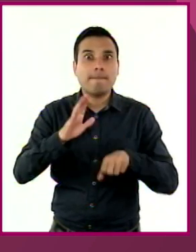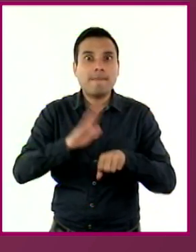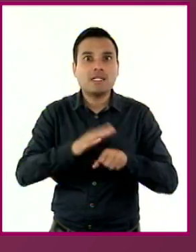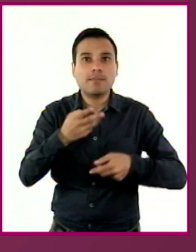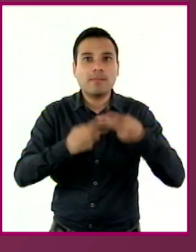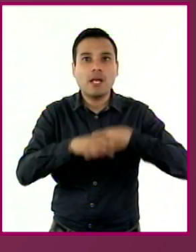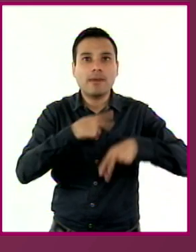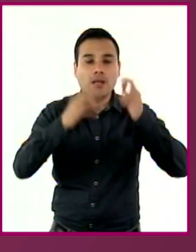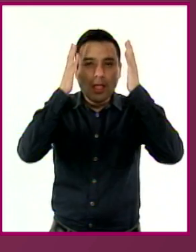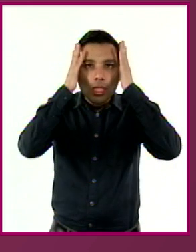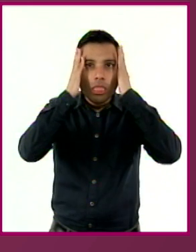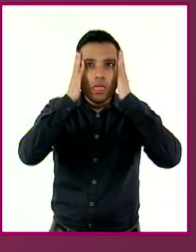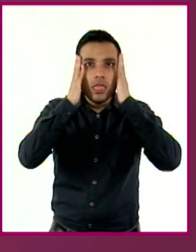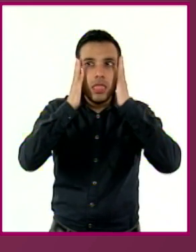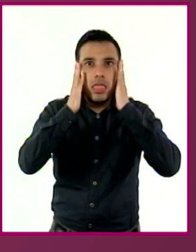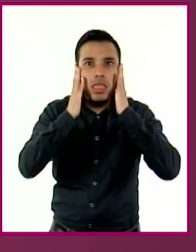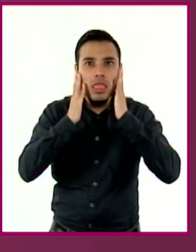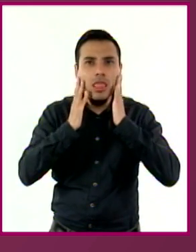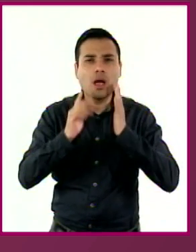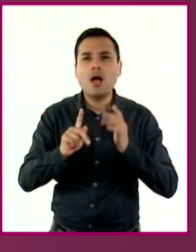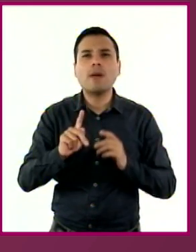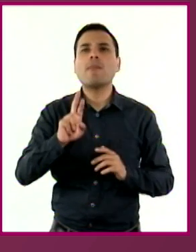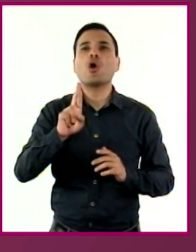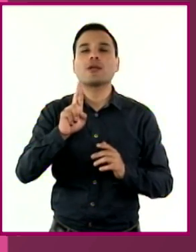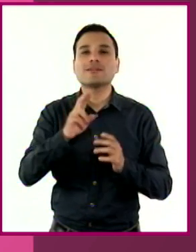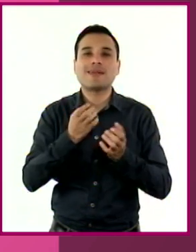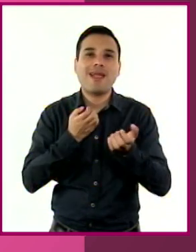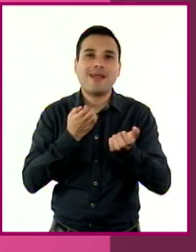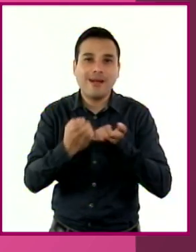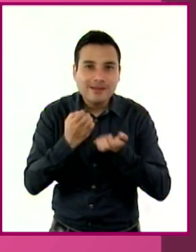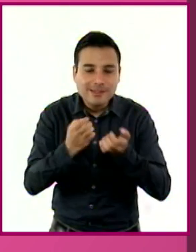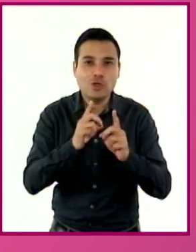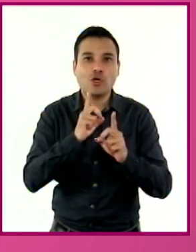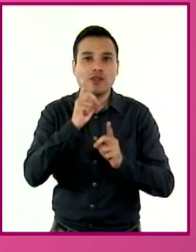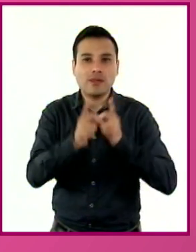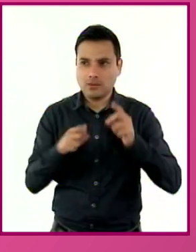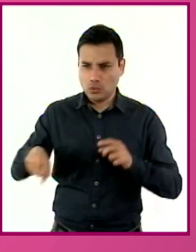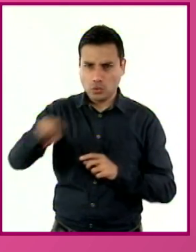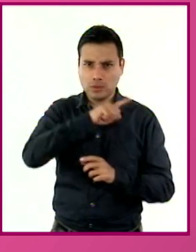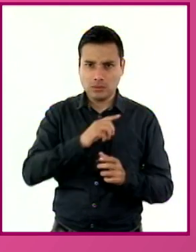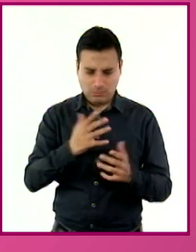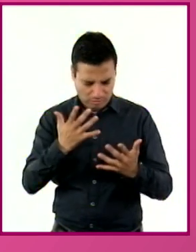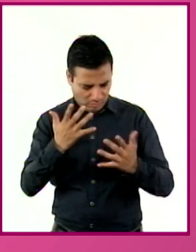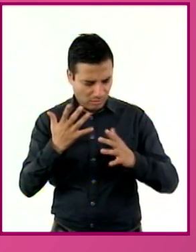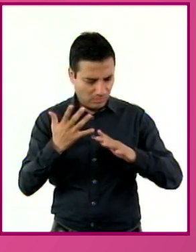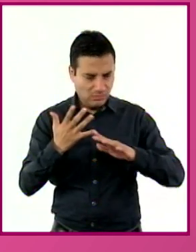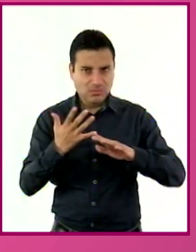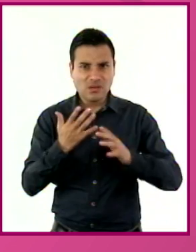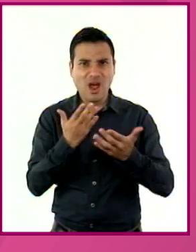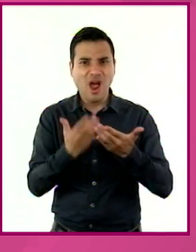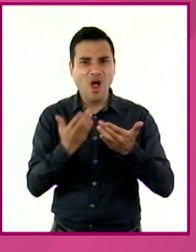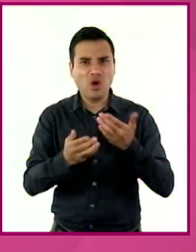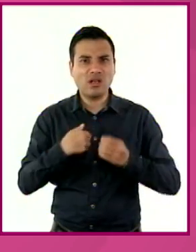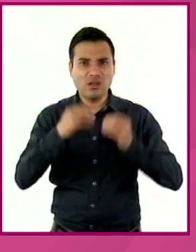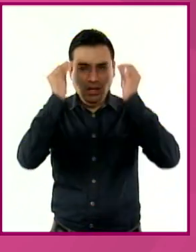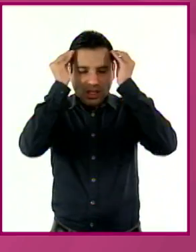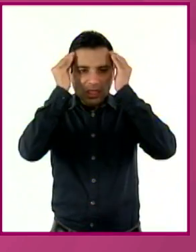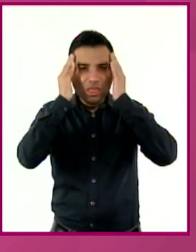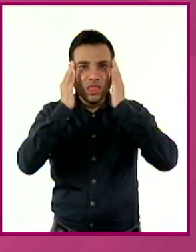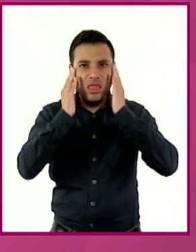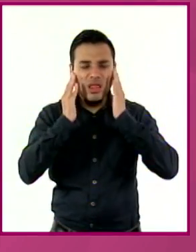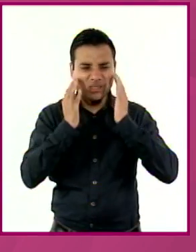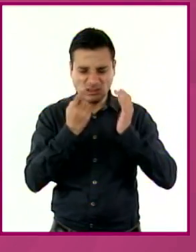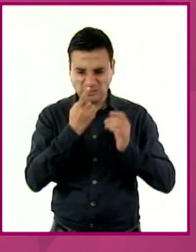al realizar sus actividades físicas y con ello a cuestionarse por qué ahora su sudor tiene aroma.